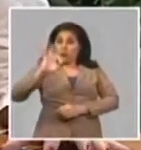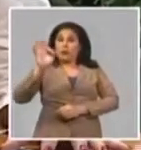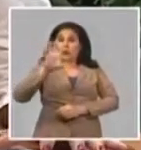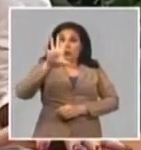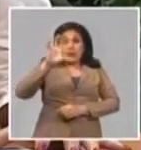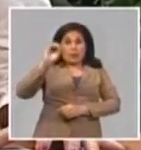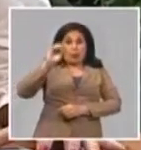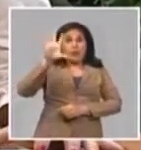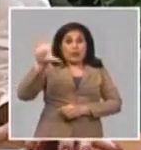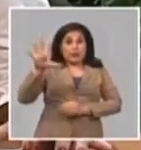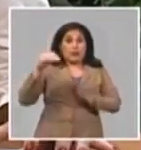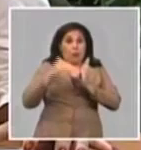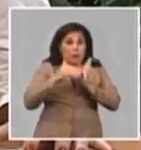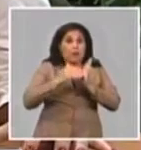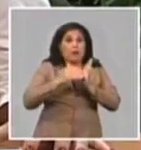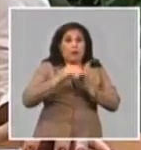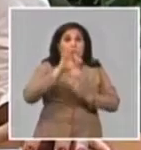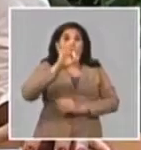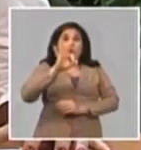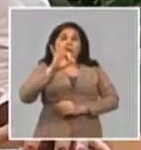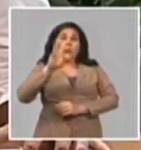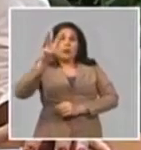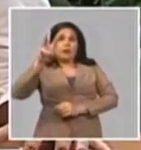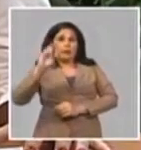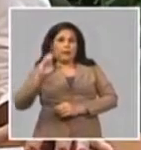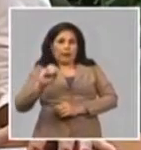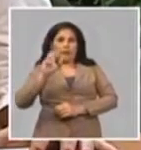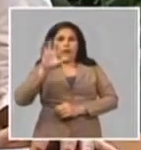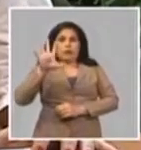55.835.